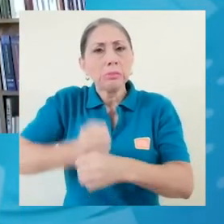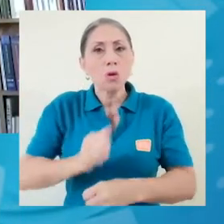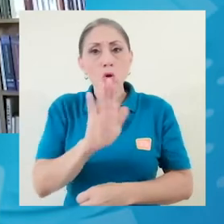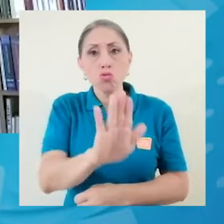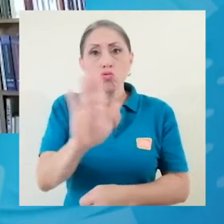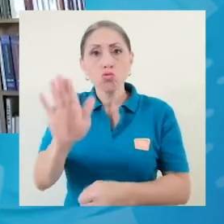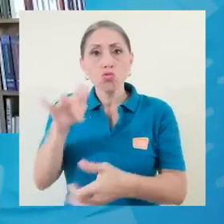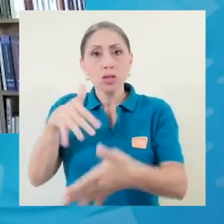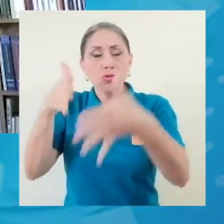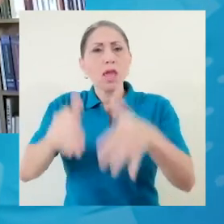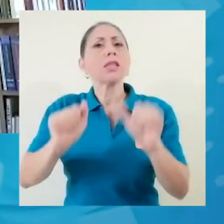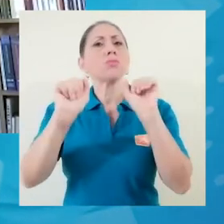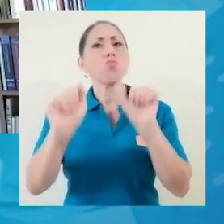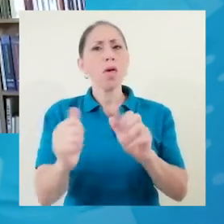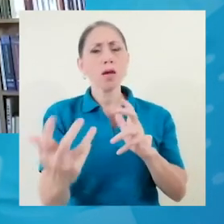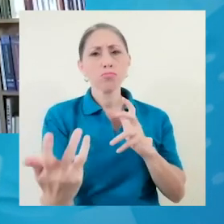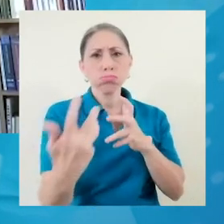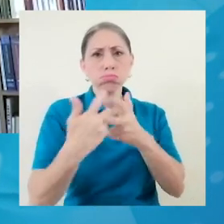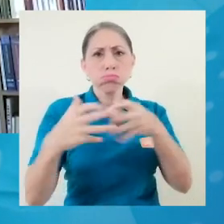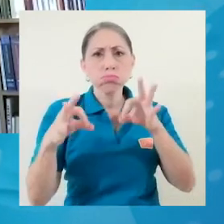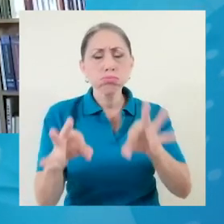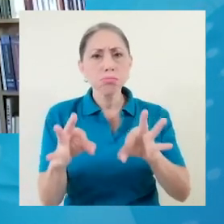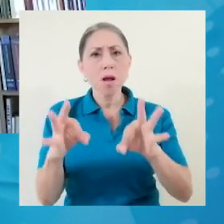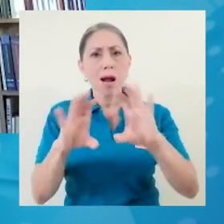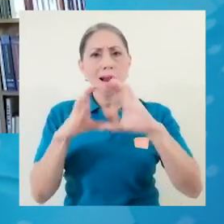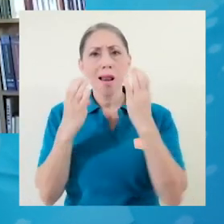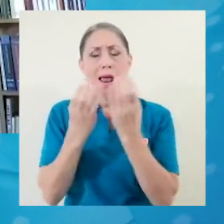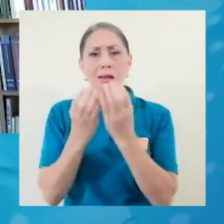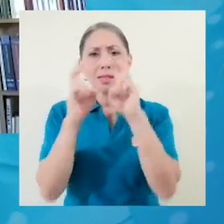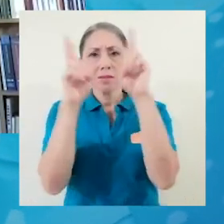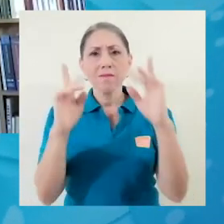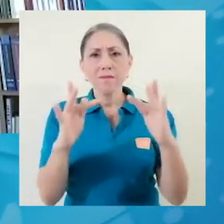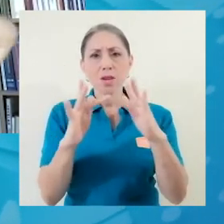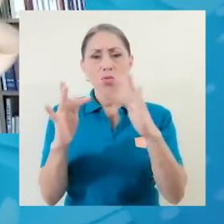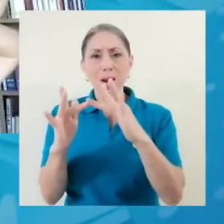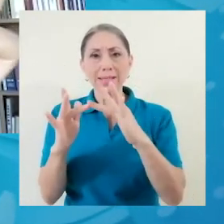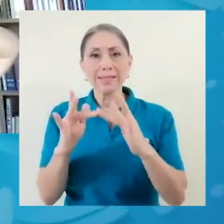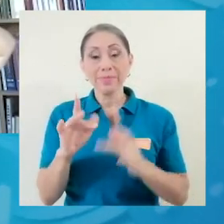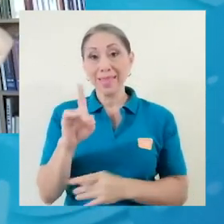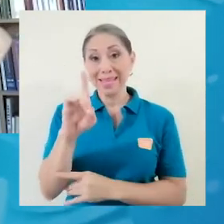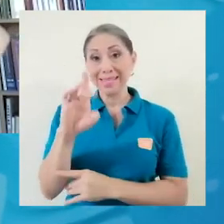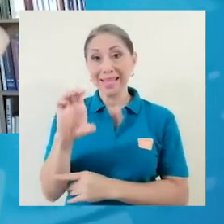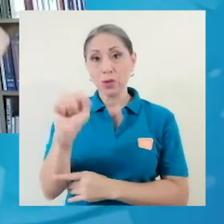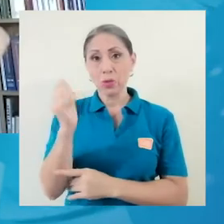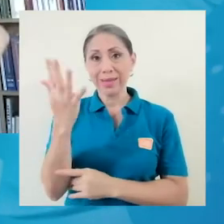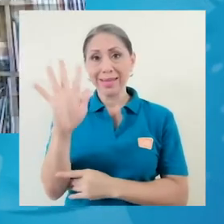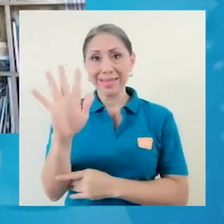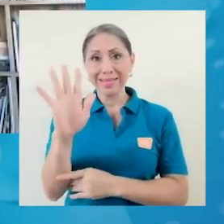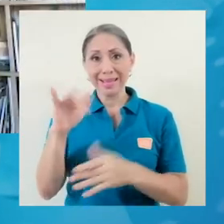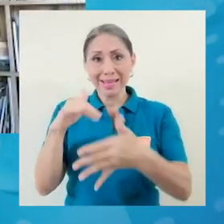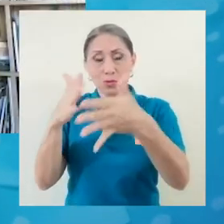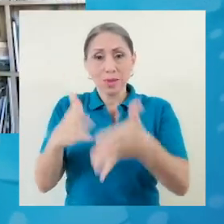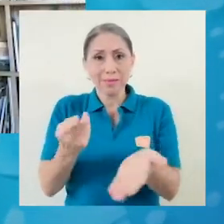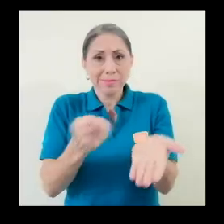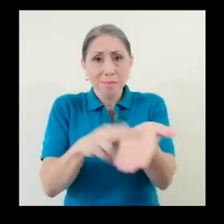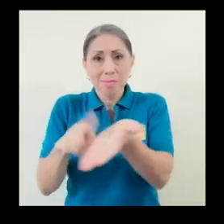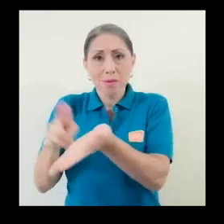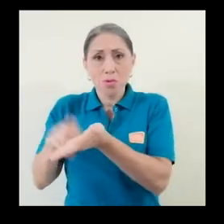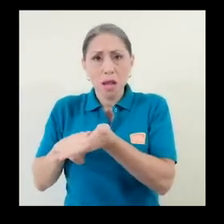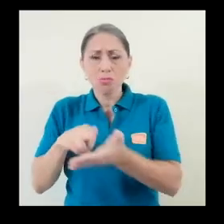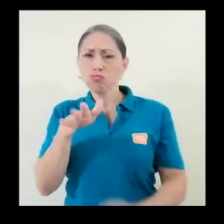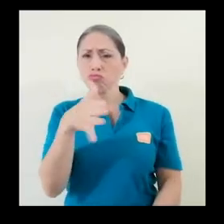estudiantes puedan acoplarse a las clases virtuales. De los 115 estudiantes matriculados en el programa,